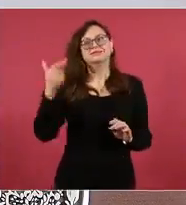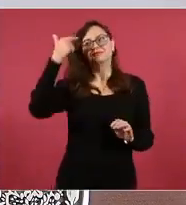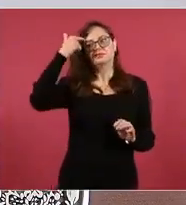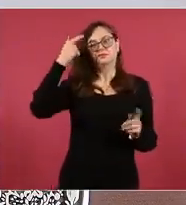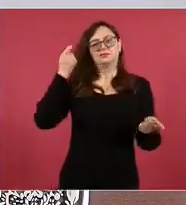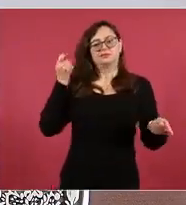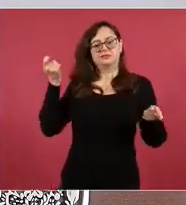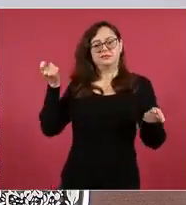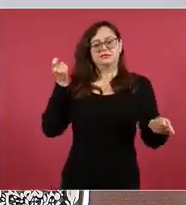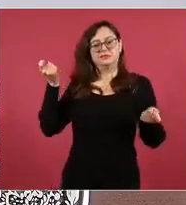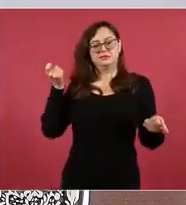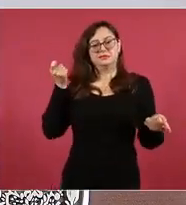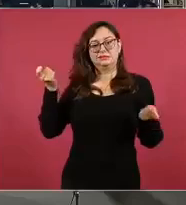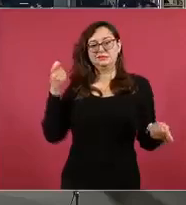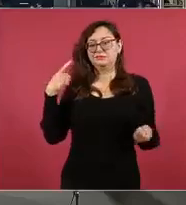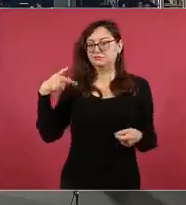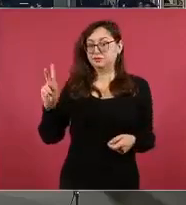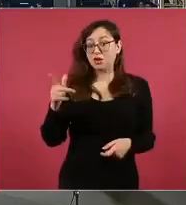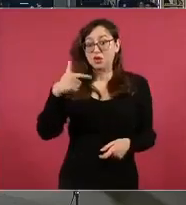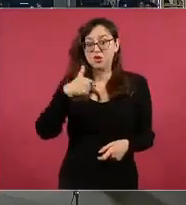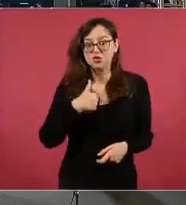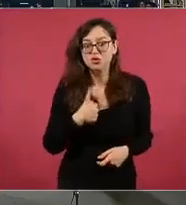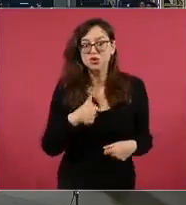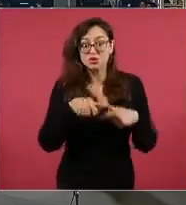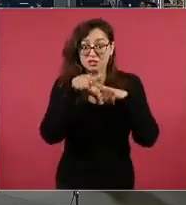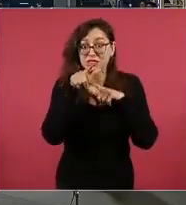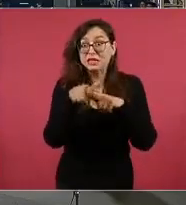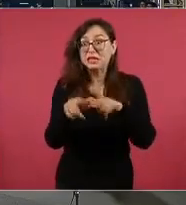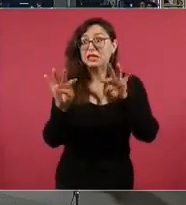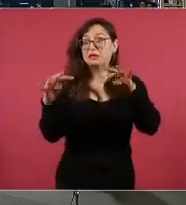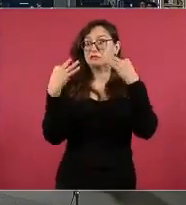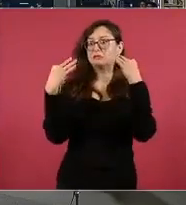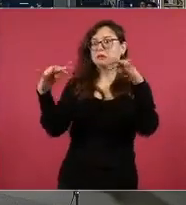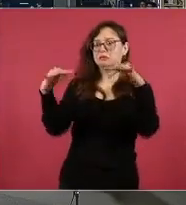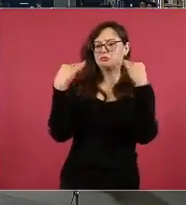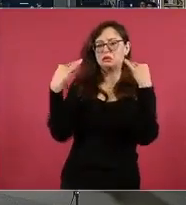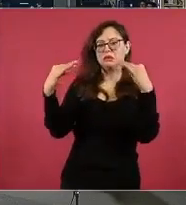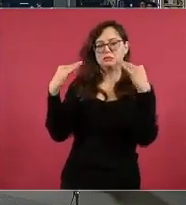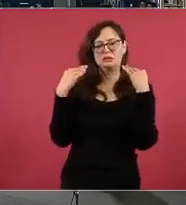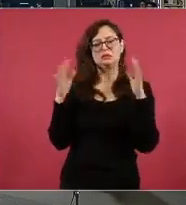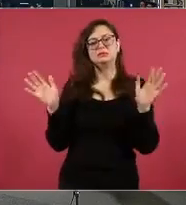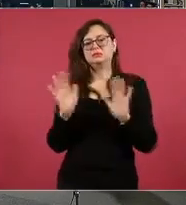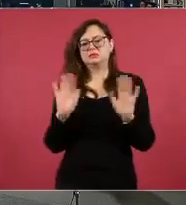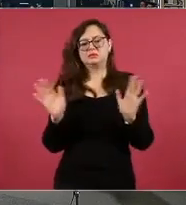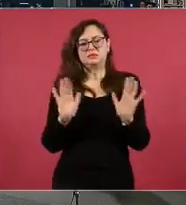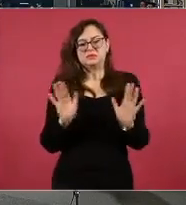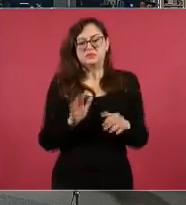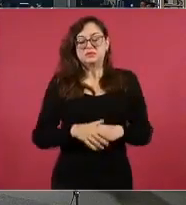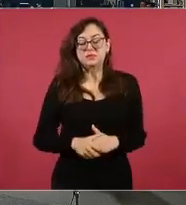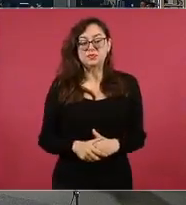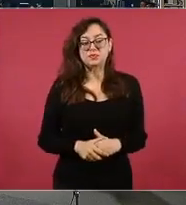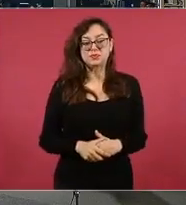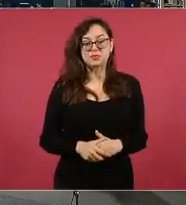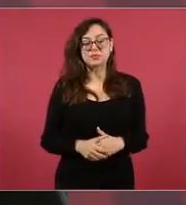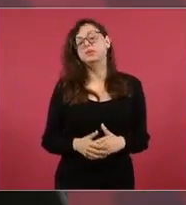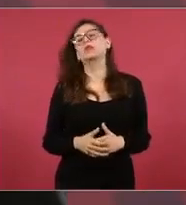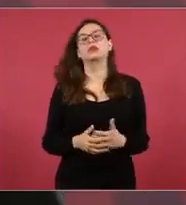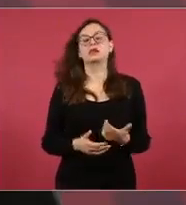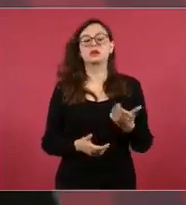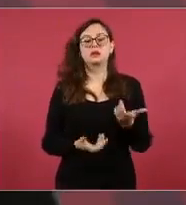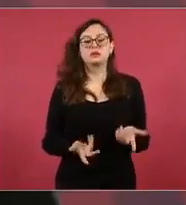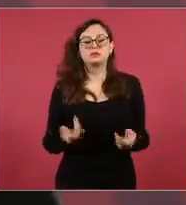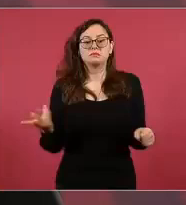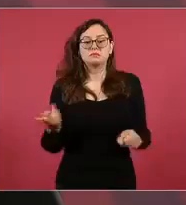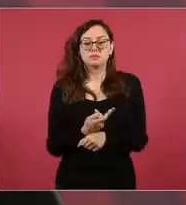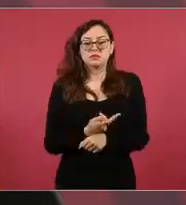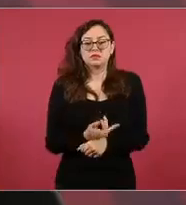no me rentaría para ser persona pública. Eso va pegado a lo otro, al volverte persona pública, incluso contra